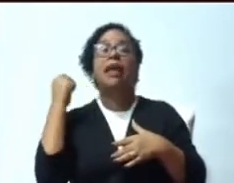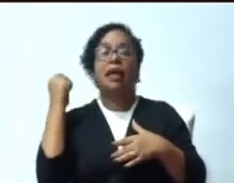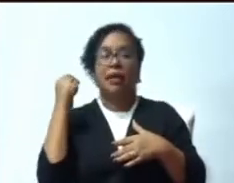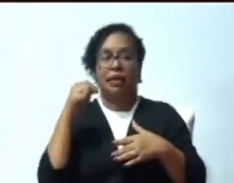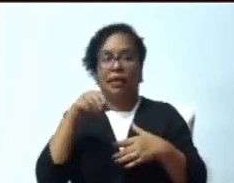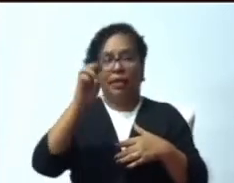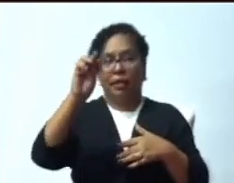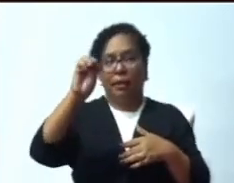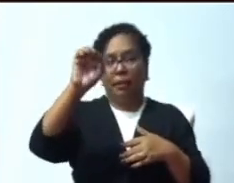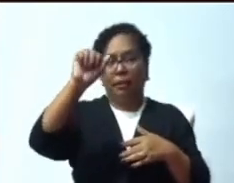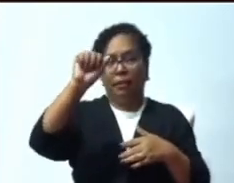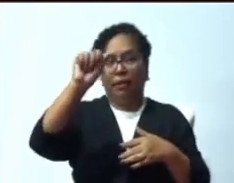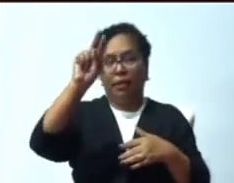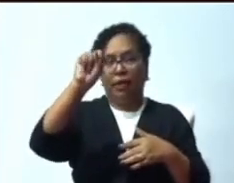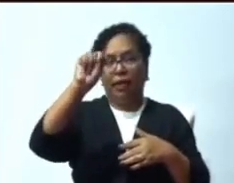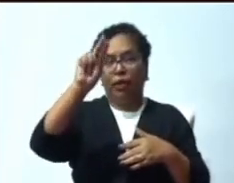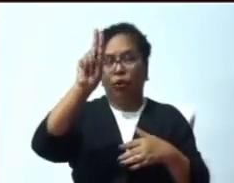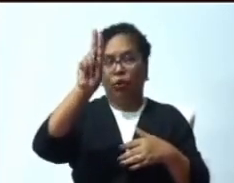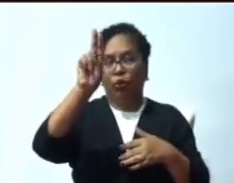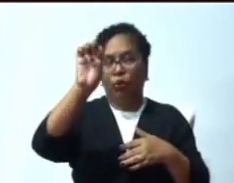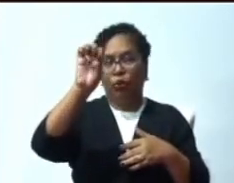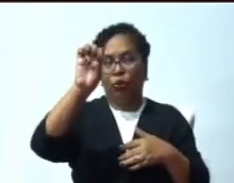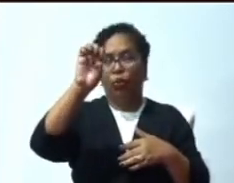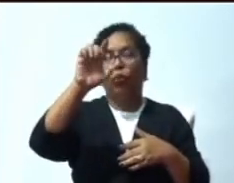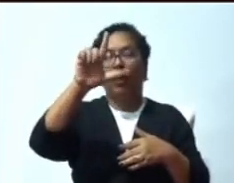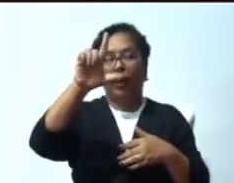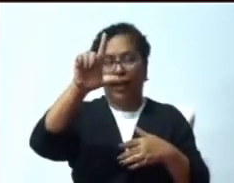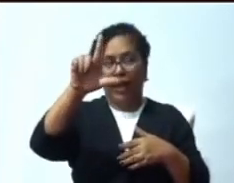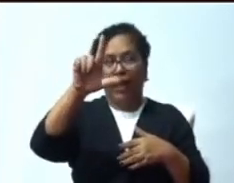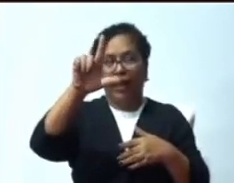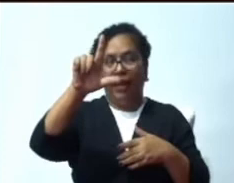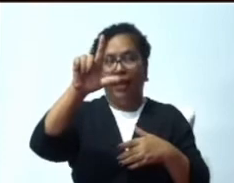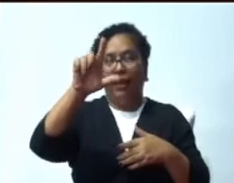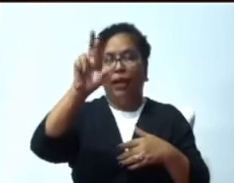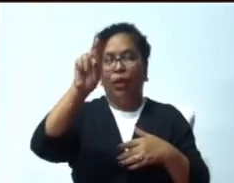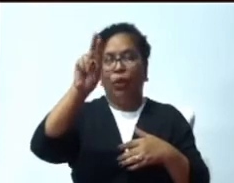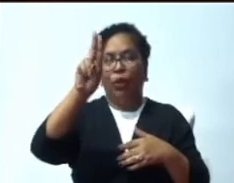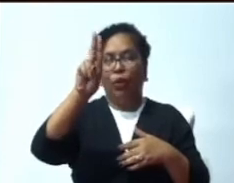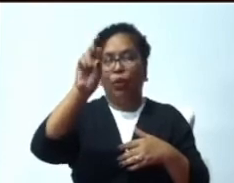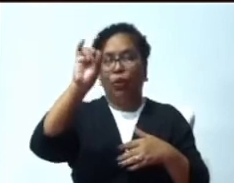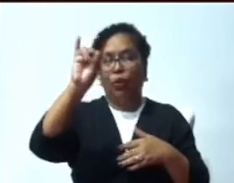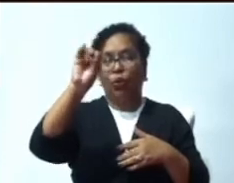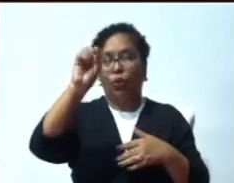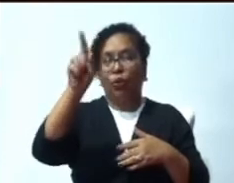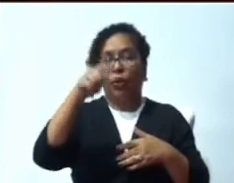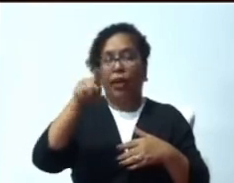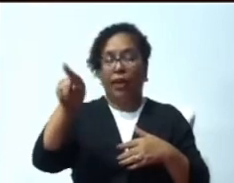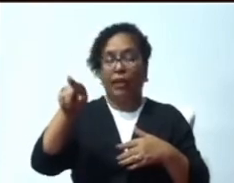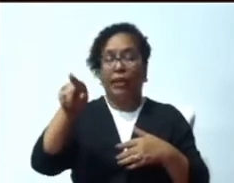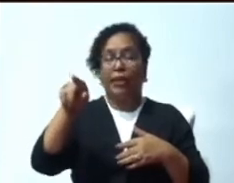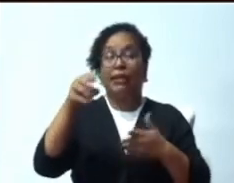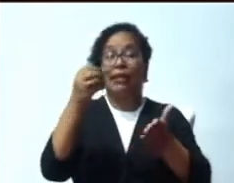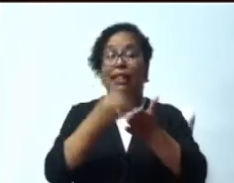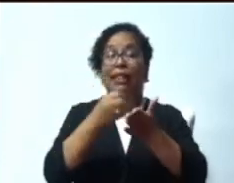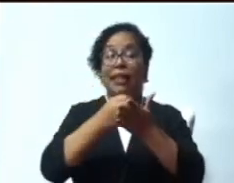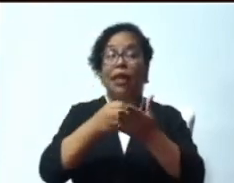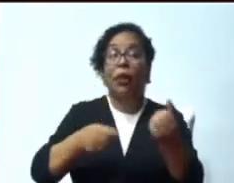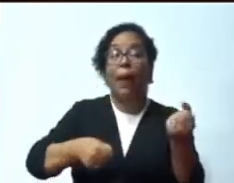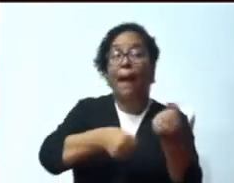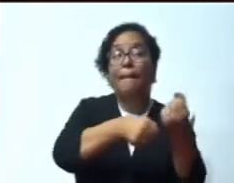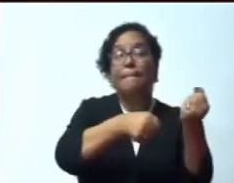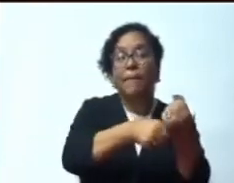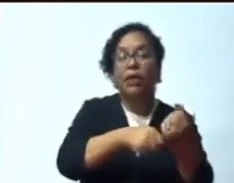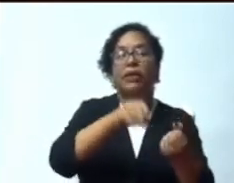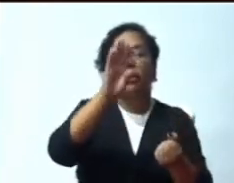y oficiado por el Banco de Reserva, ha sido beneficiario para los